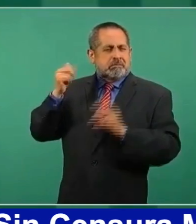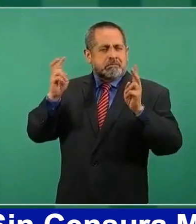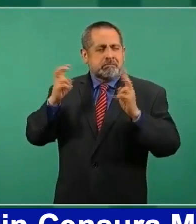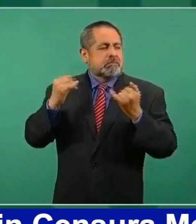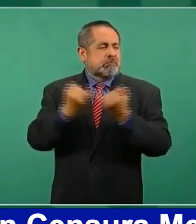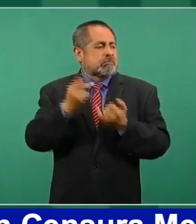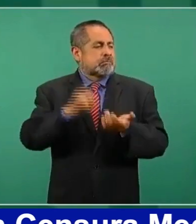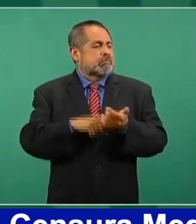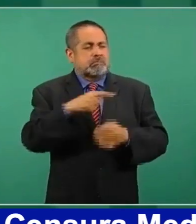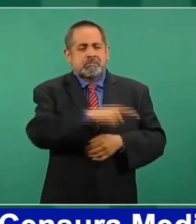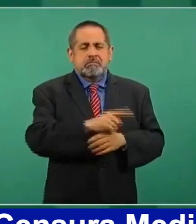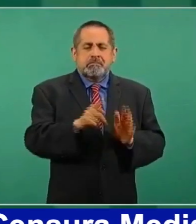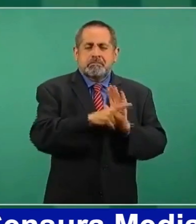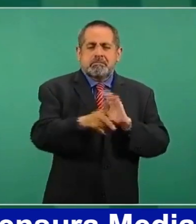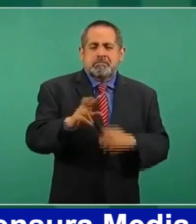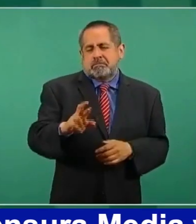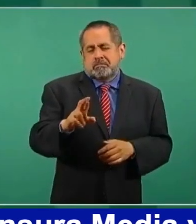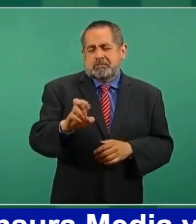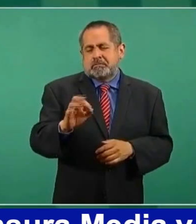este,